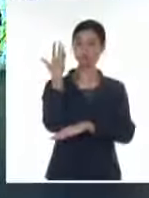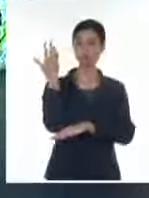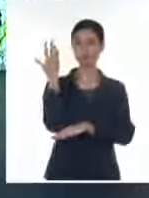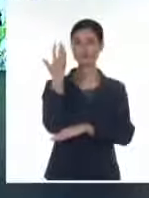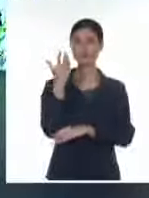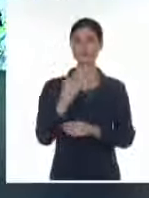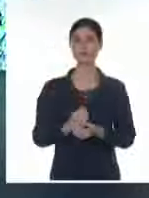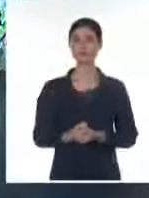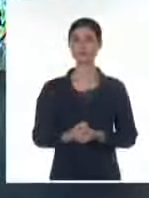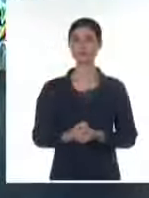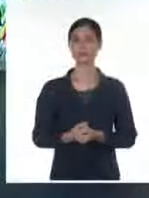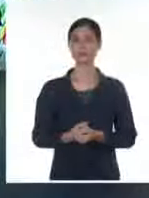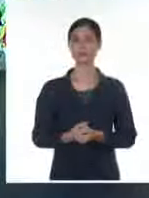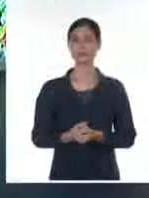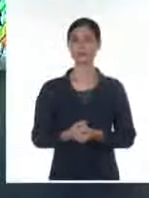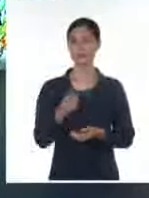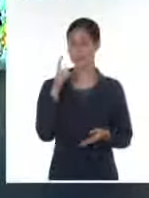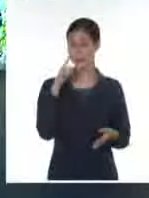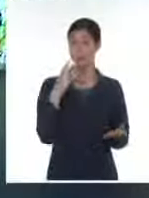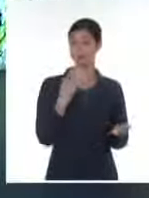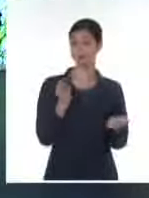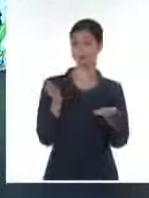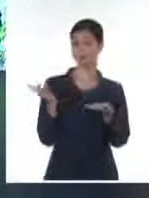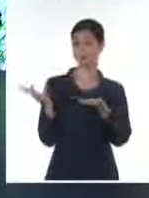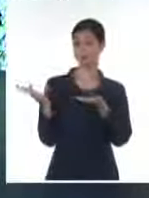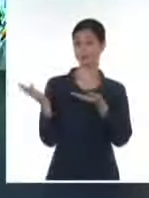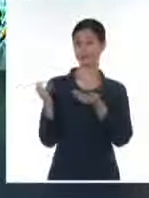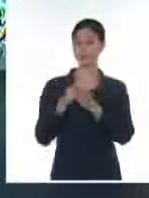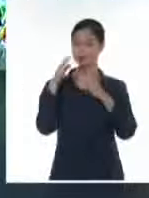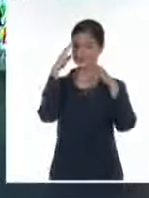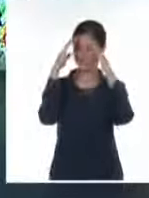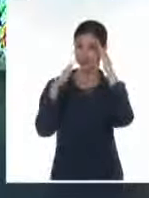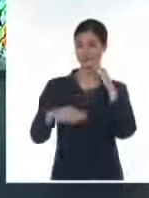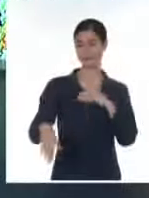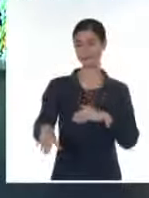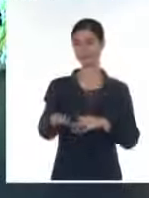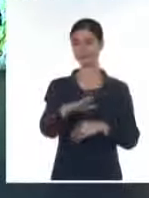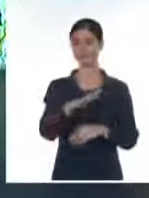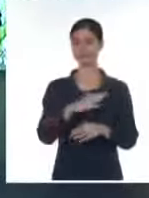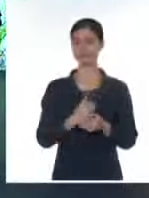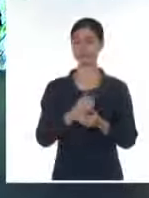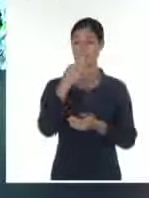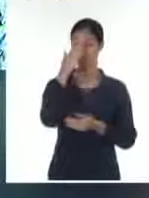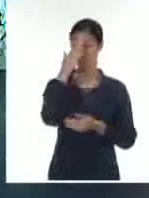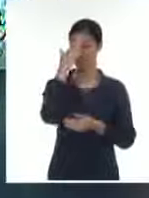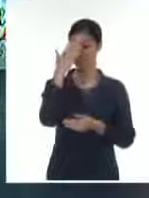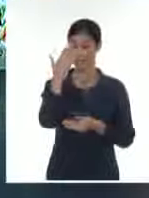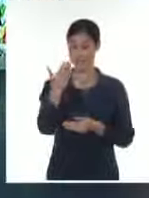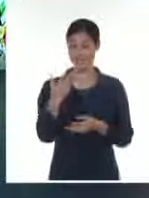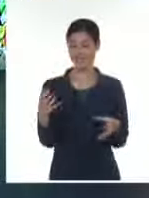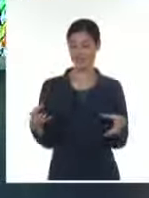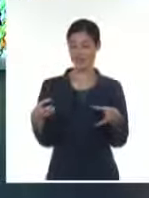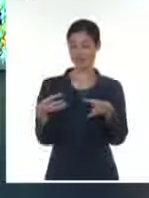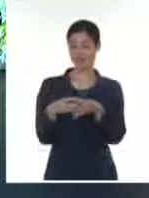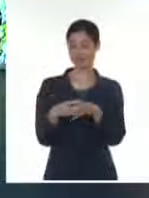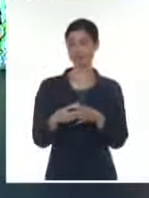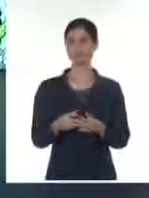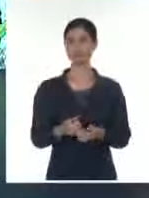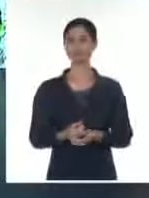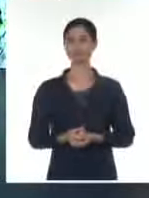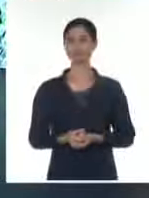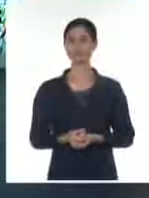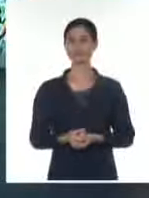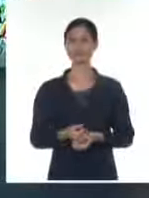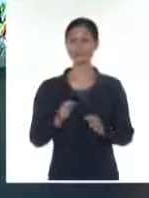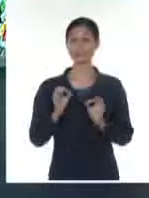Muy buenas noches doctor. noches que tal, buenos saludos mis amigos. Un placer que nos acompañe en esta noche. Doctor, llega abril y